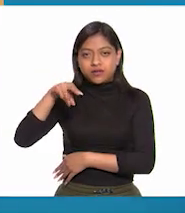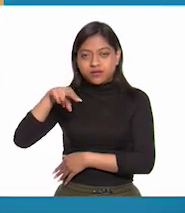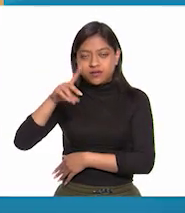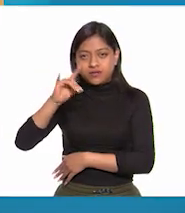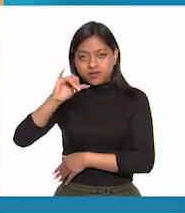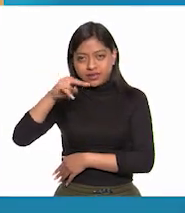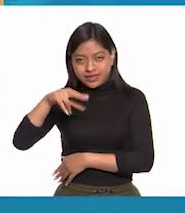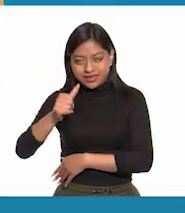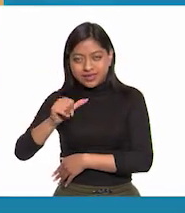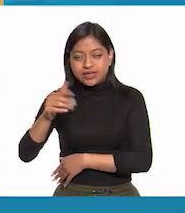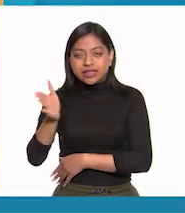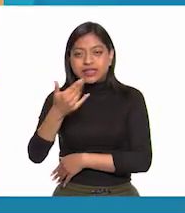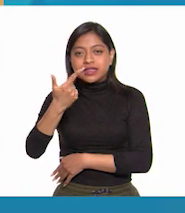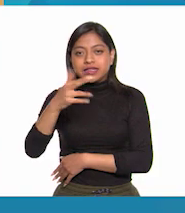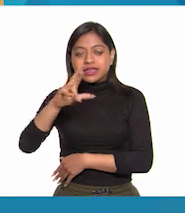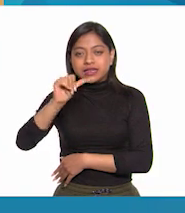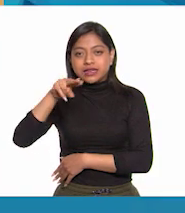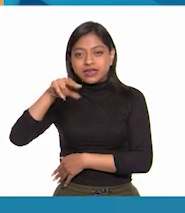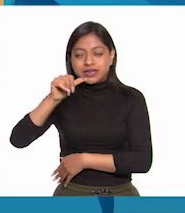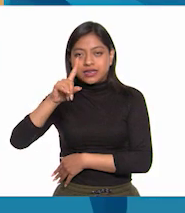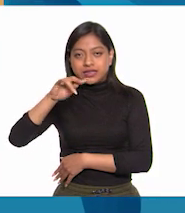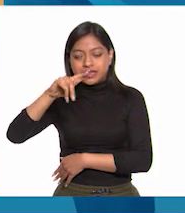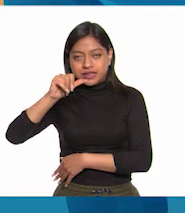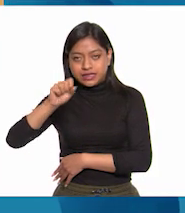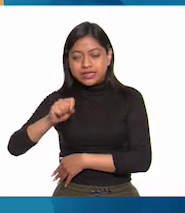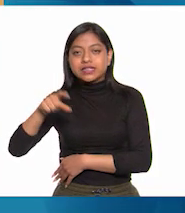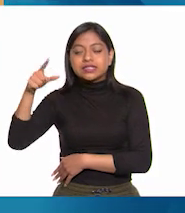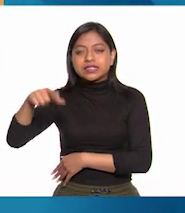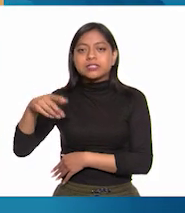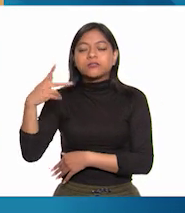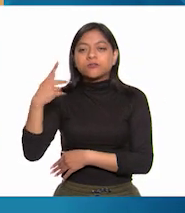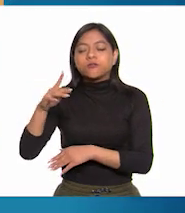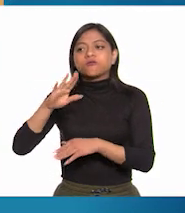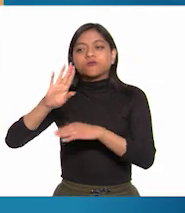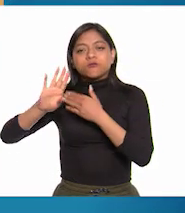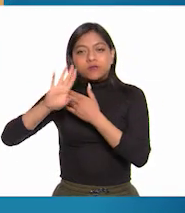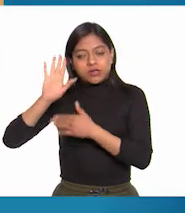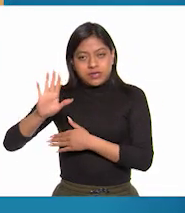Aún así, el movimiento había herido de muerte al virreinato.